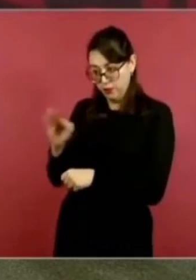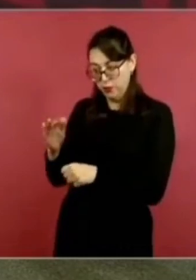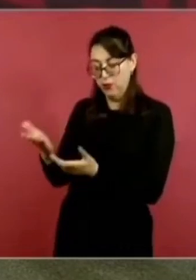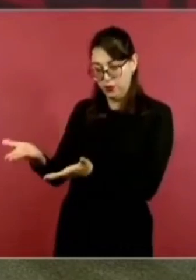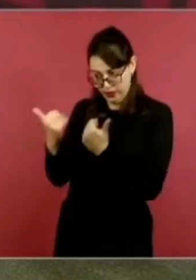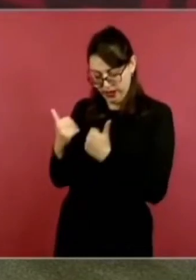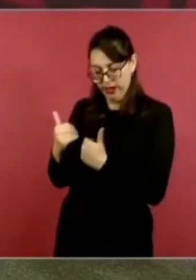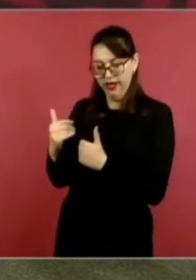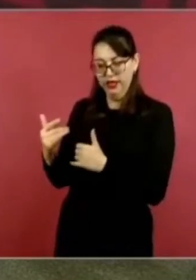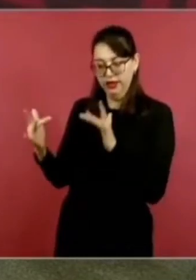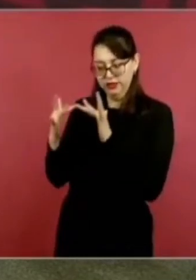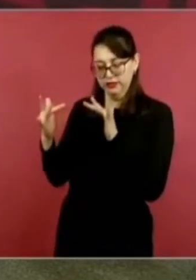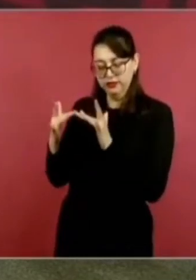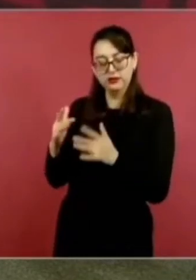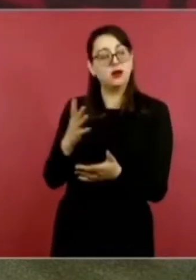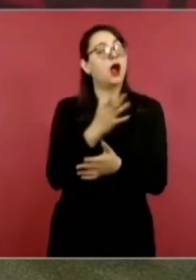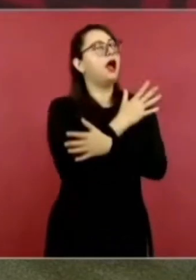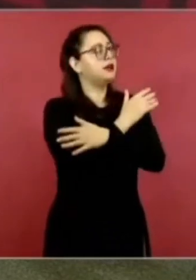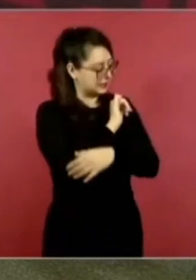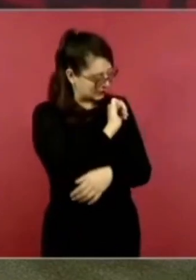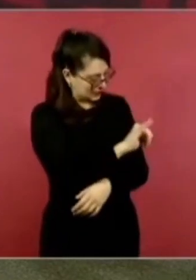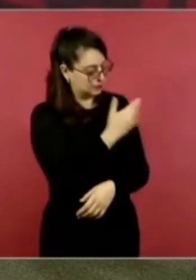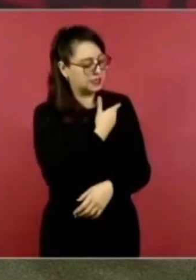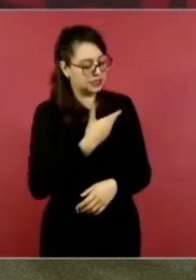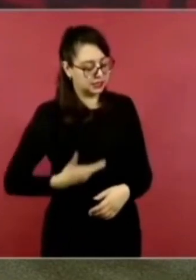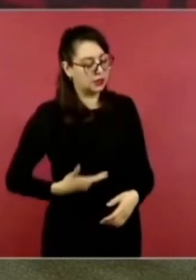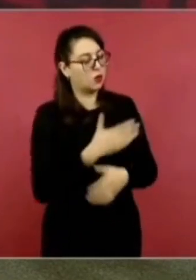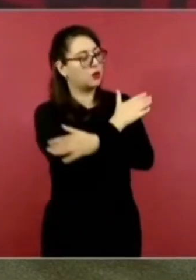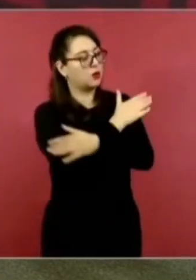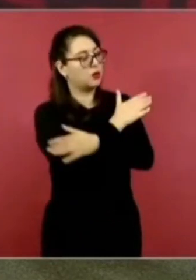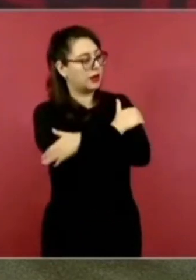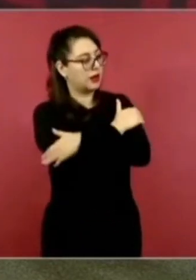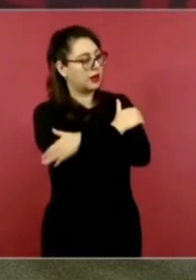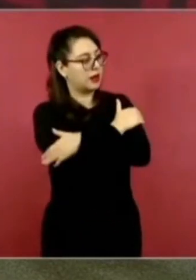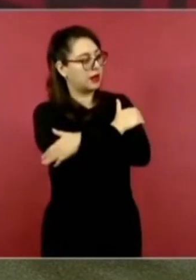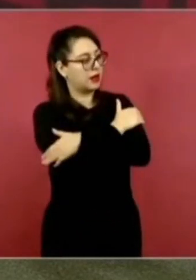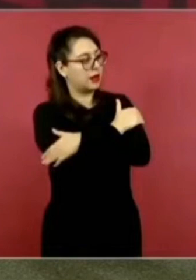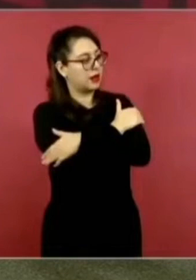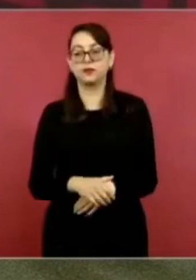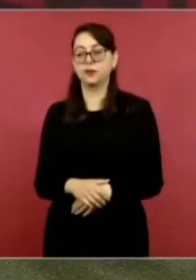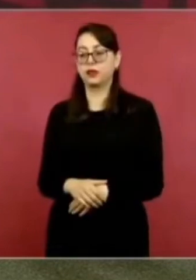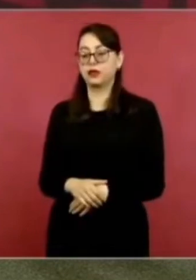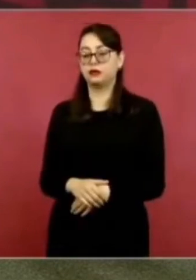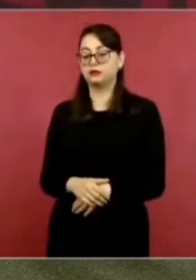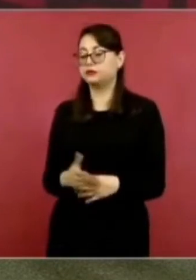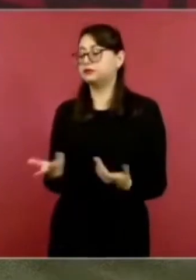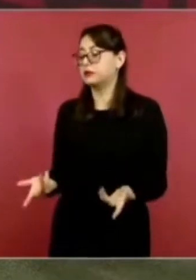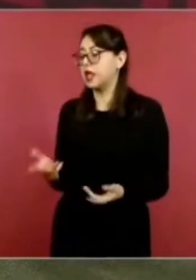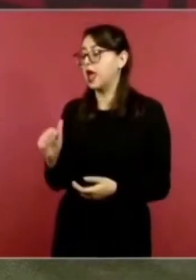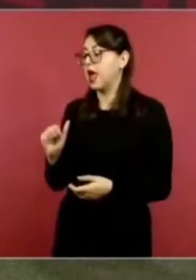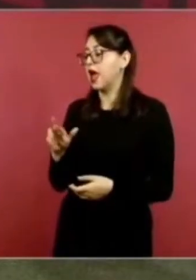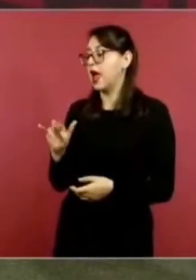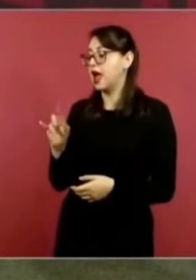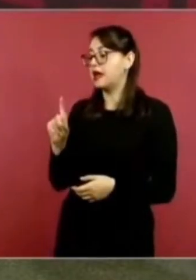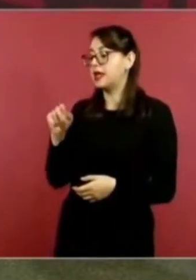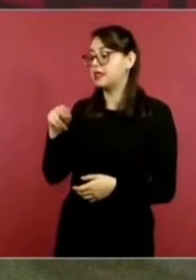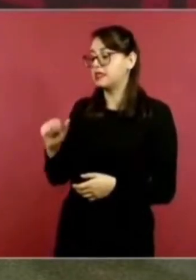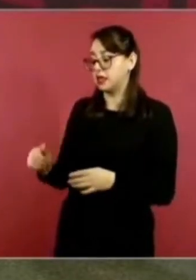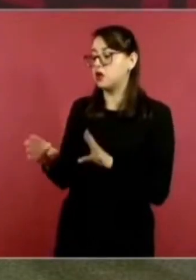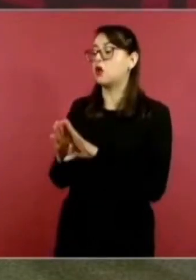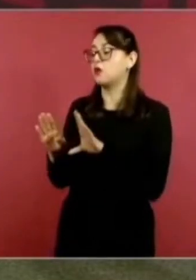Un abrazo, presidente. Un abrazo. Que nos informe Ariana sobre cómo vamos con el censo.